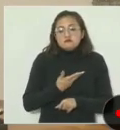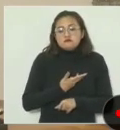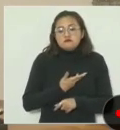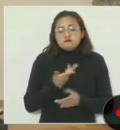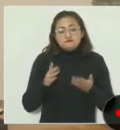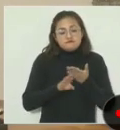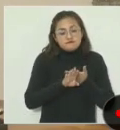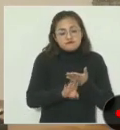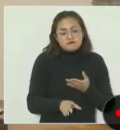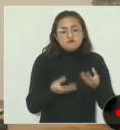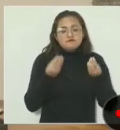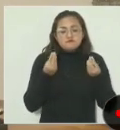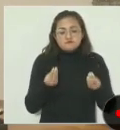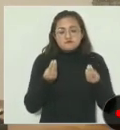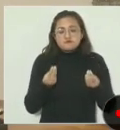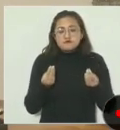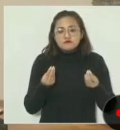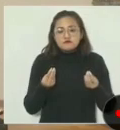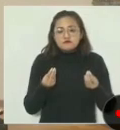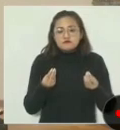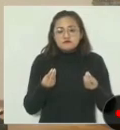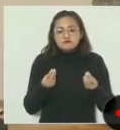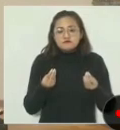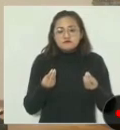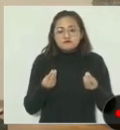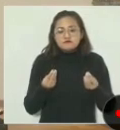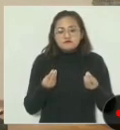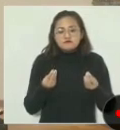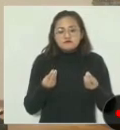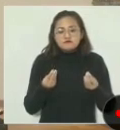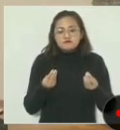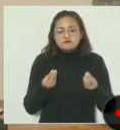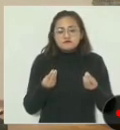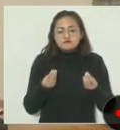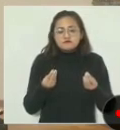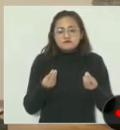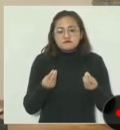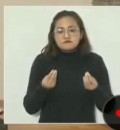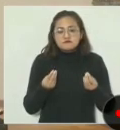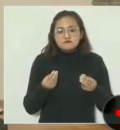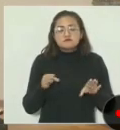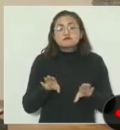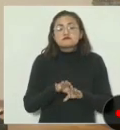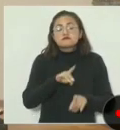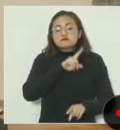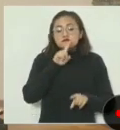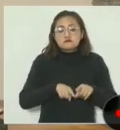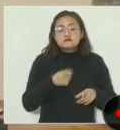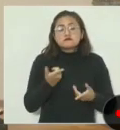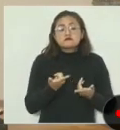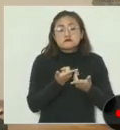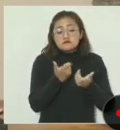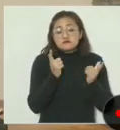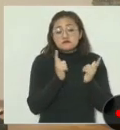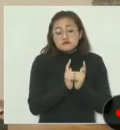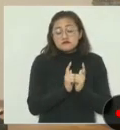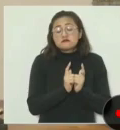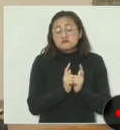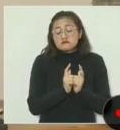evitado muchas tomas clandestinas por desmantelamiento de bandas.